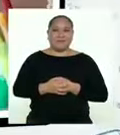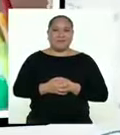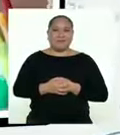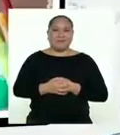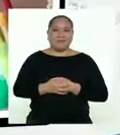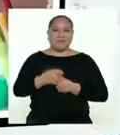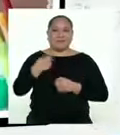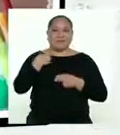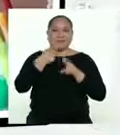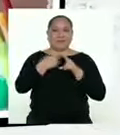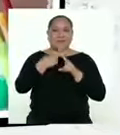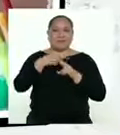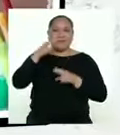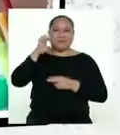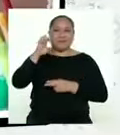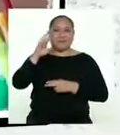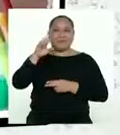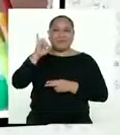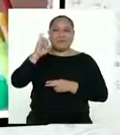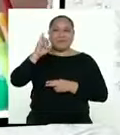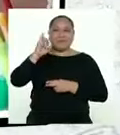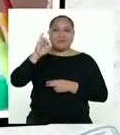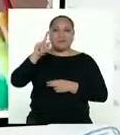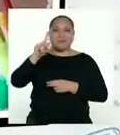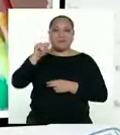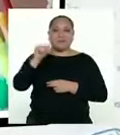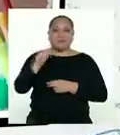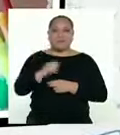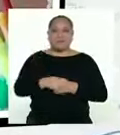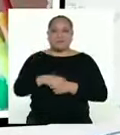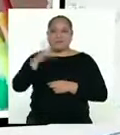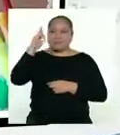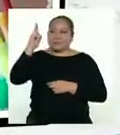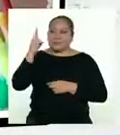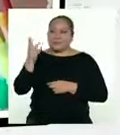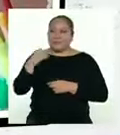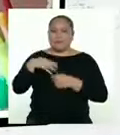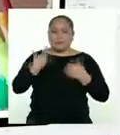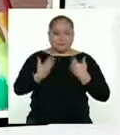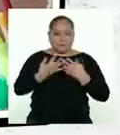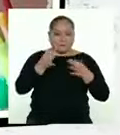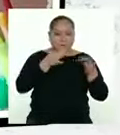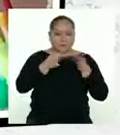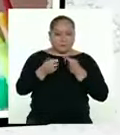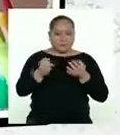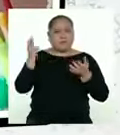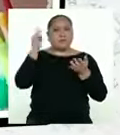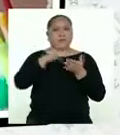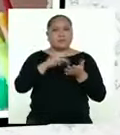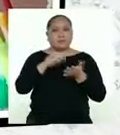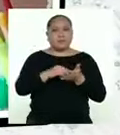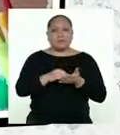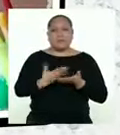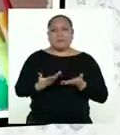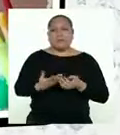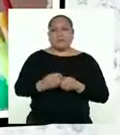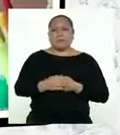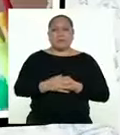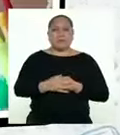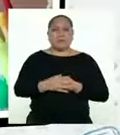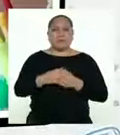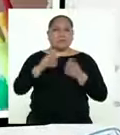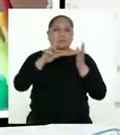Soy Erika Patricia. Profesora, ¿podría explicarnos una vez más lo que es